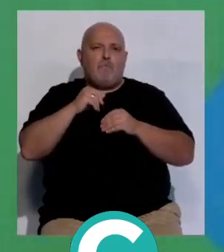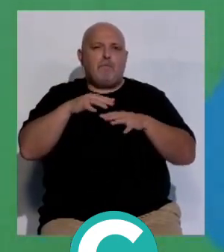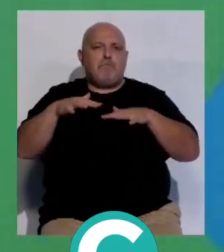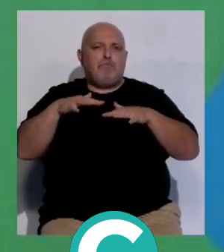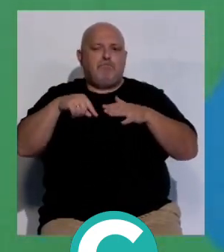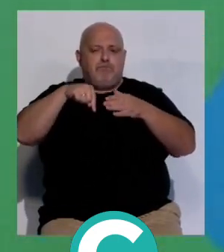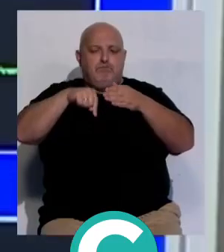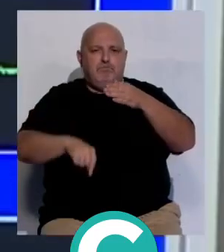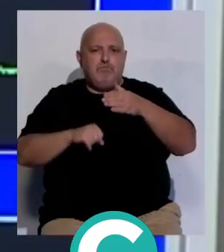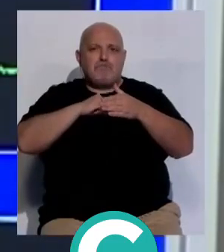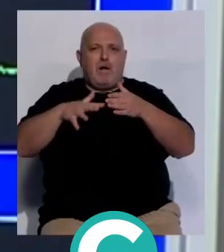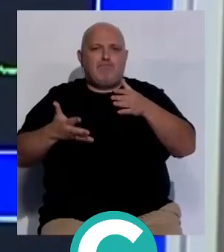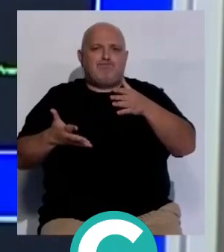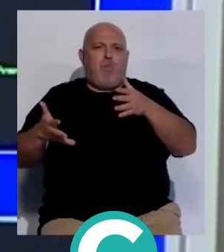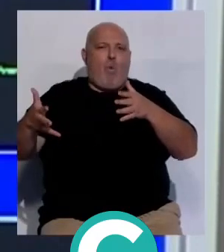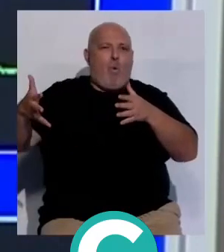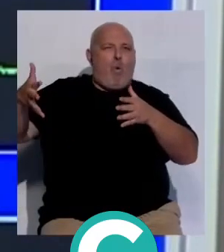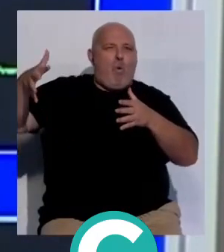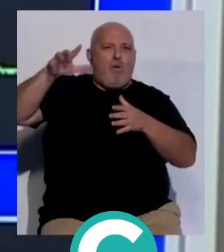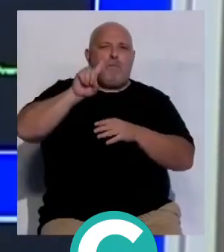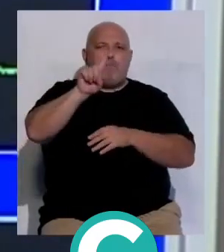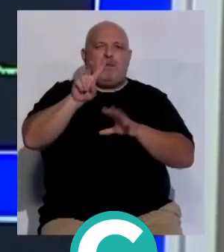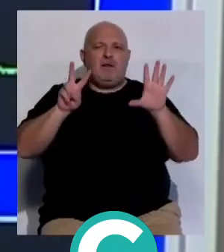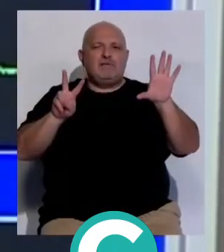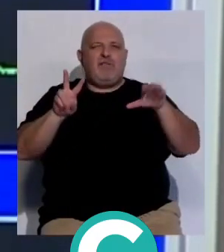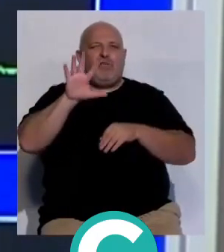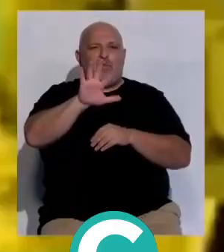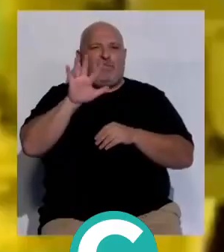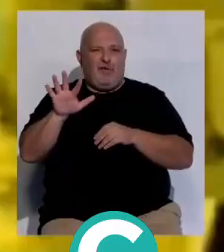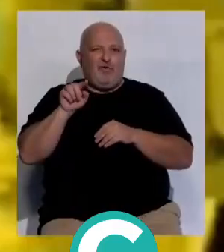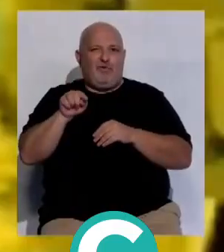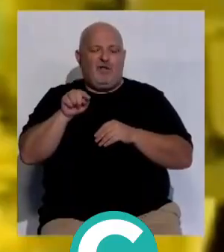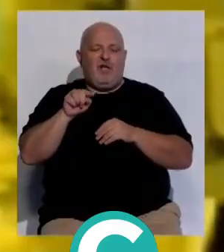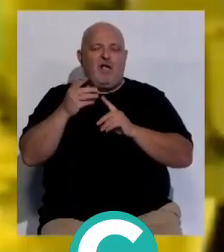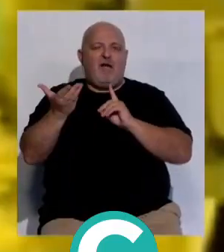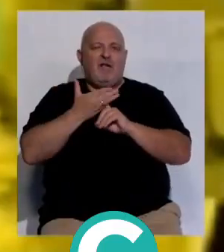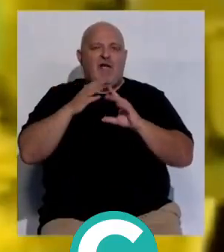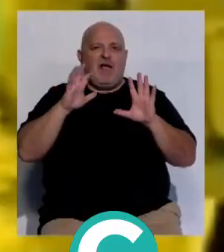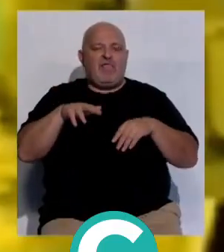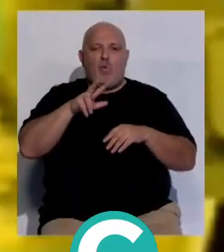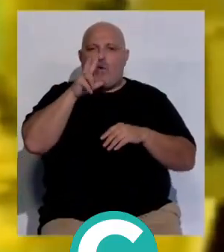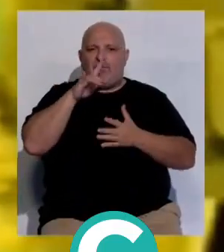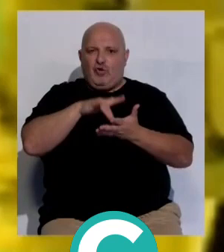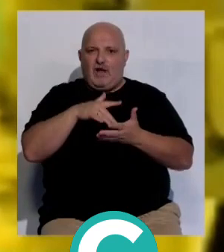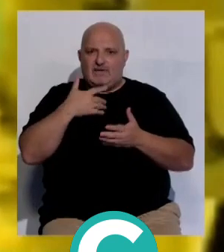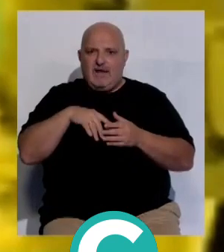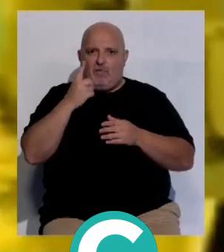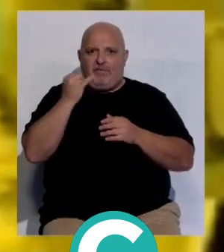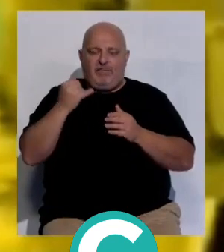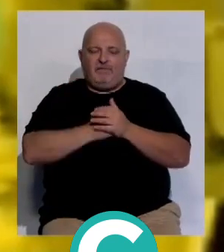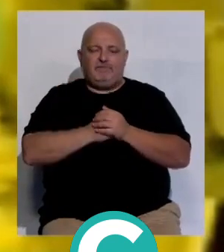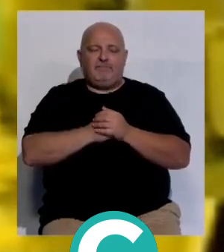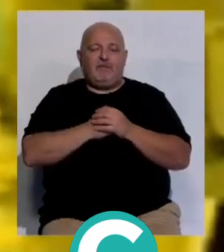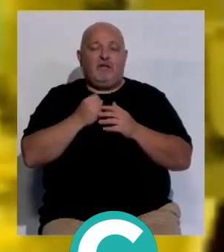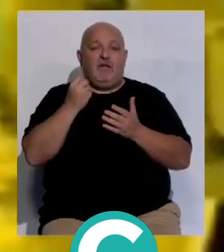maremoto o fenómeno parecido a lo ocurrido en 1755 y que afectó a las costas de Cádiz y Huelva el periodo